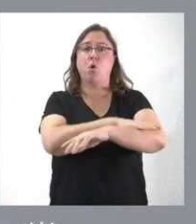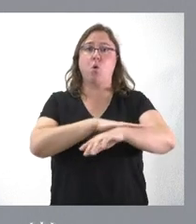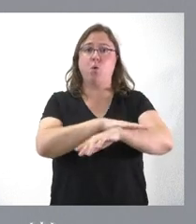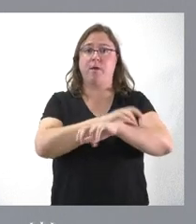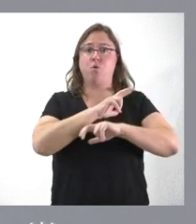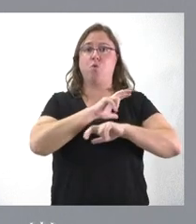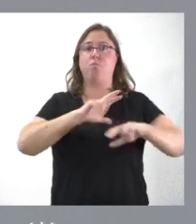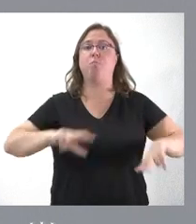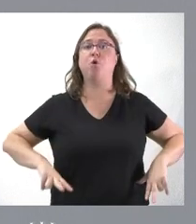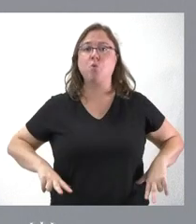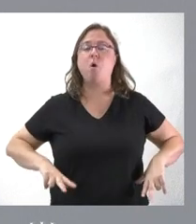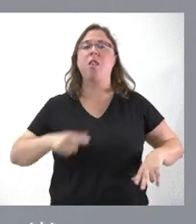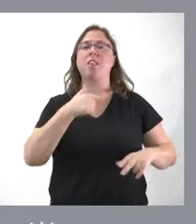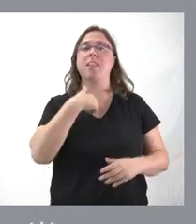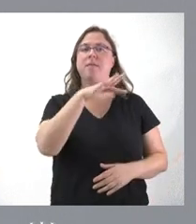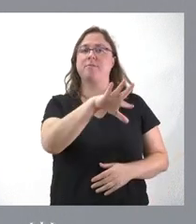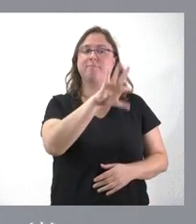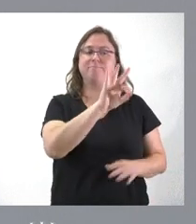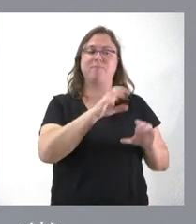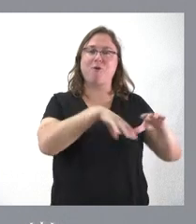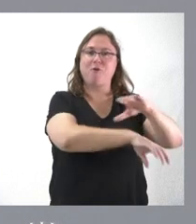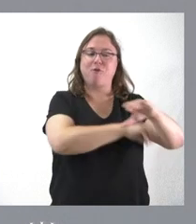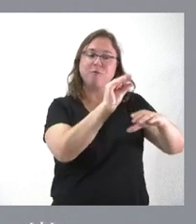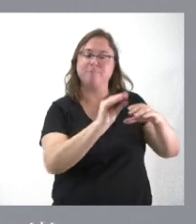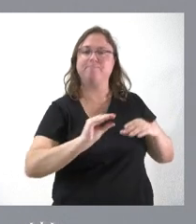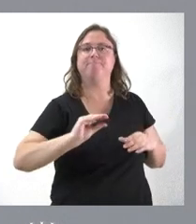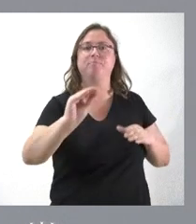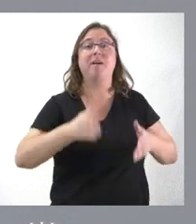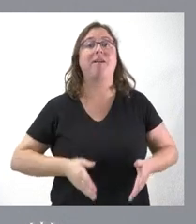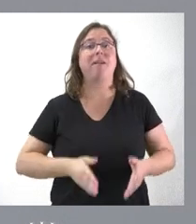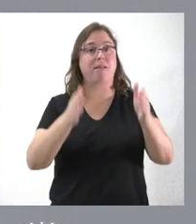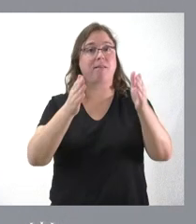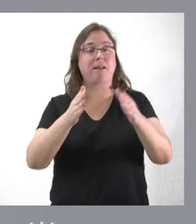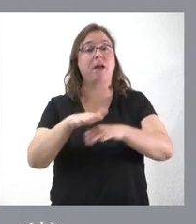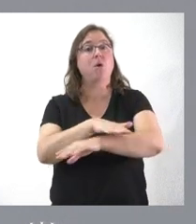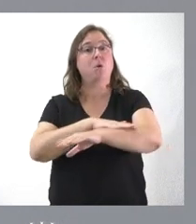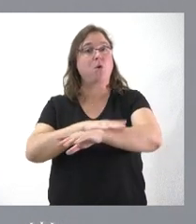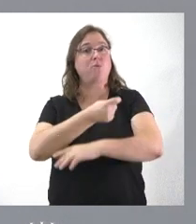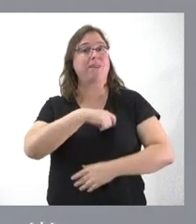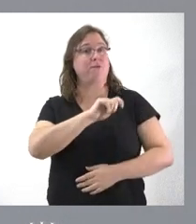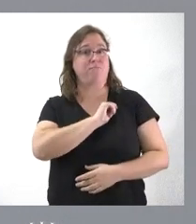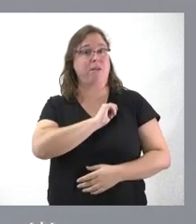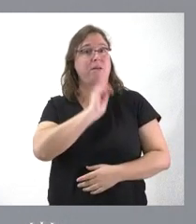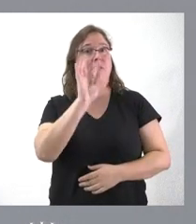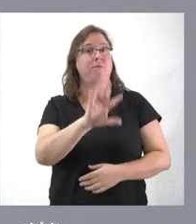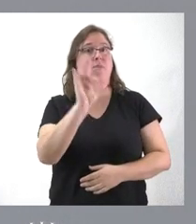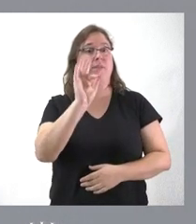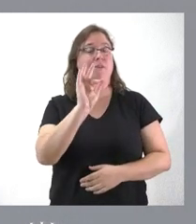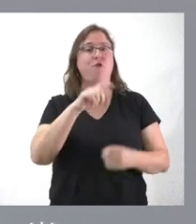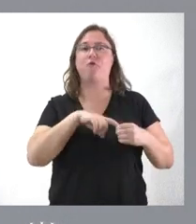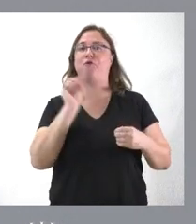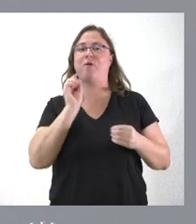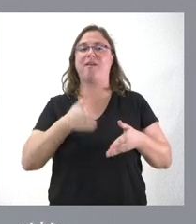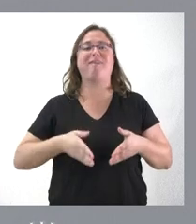europeos que le correspondían en este periodo se dirigieran a esa carretera. Y el Gobierno de España decidió excluir las infraestructuras de